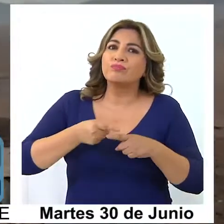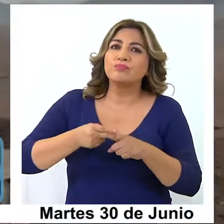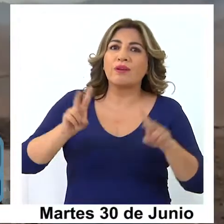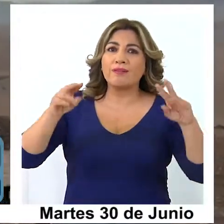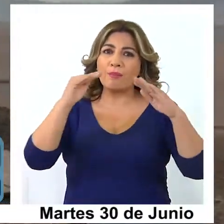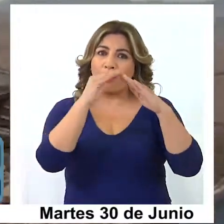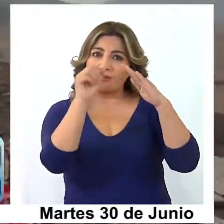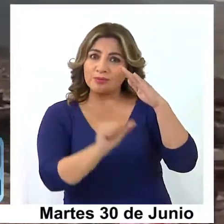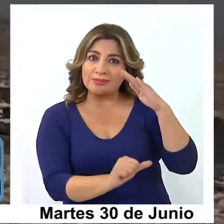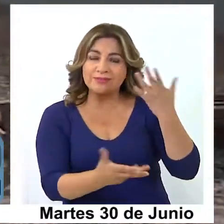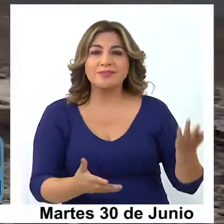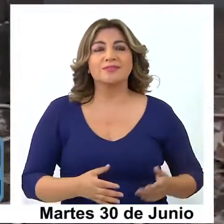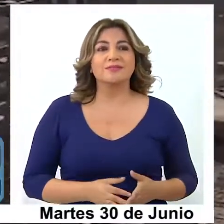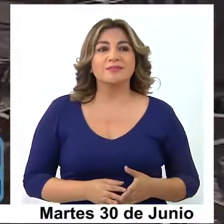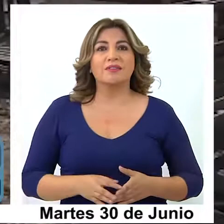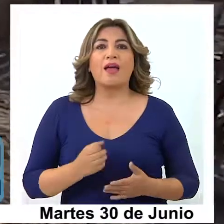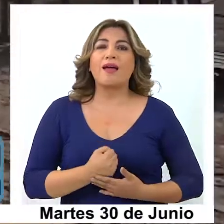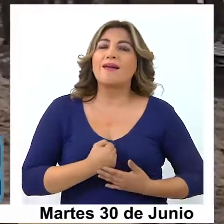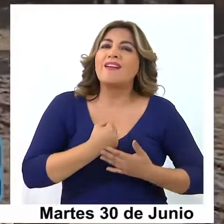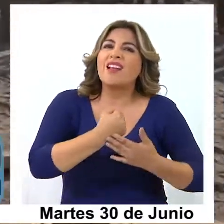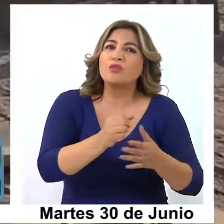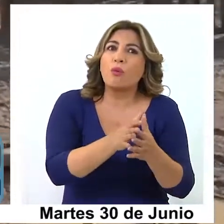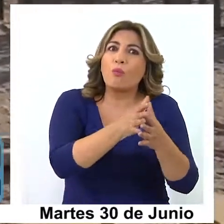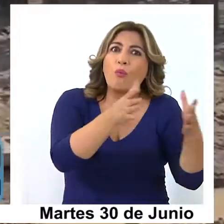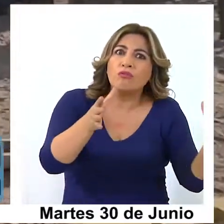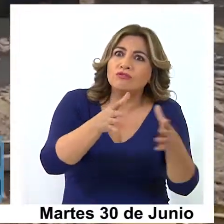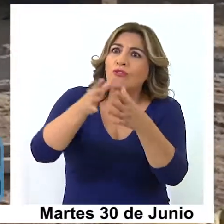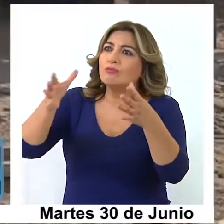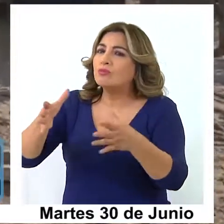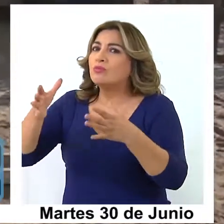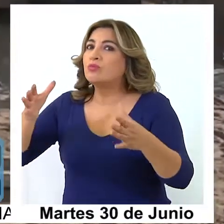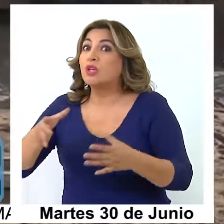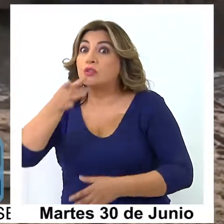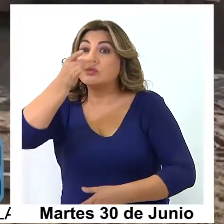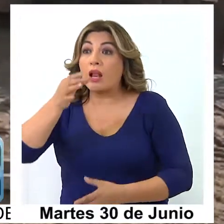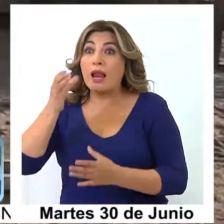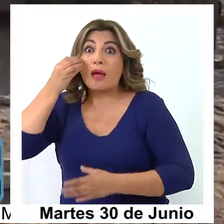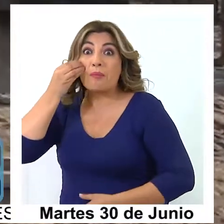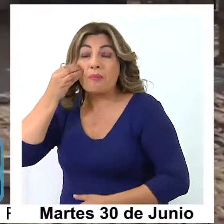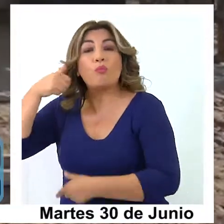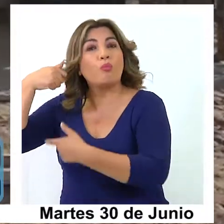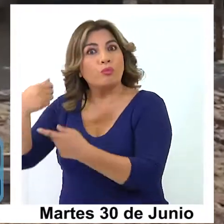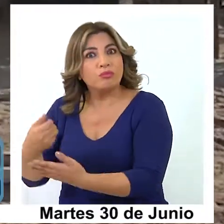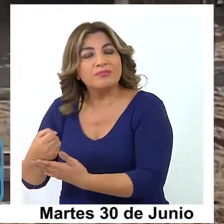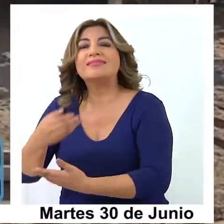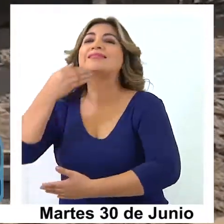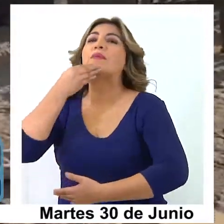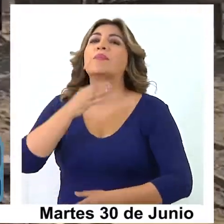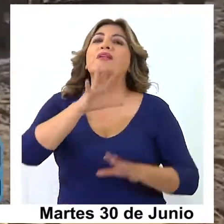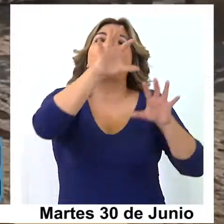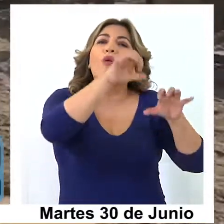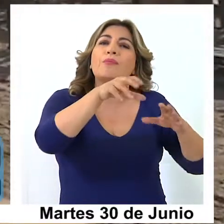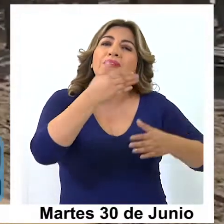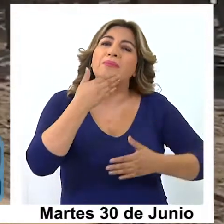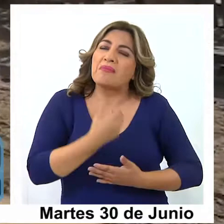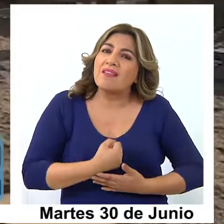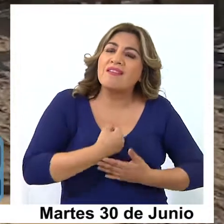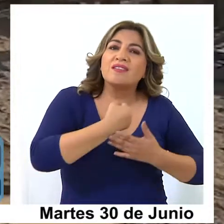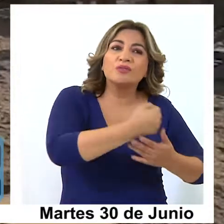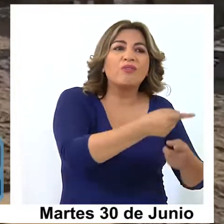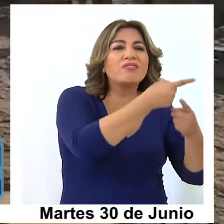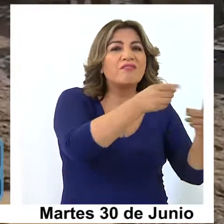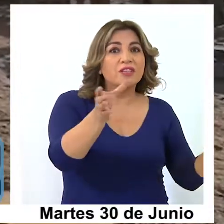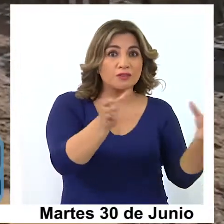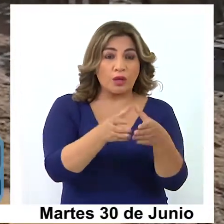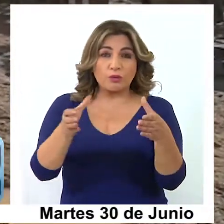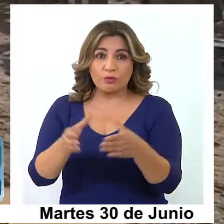cuarentena. Estas ayudas se multiplican no solo hacia las personas. Los animales también han sido ayudados por diferentes